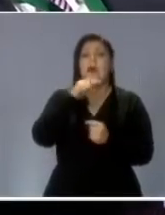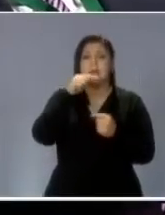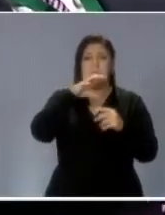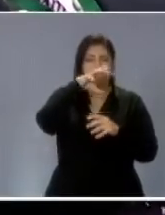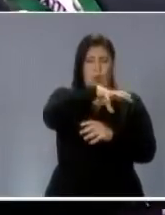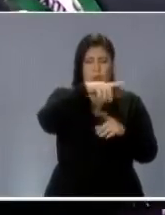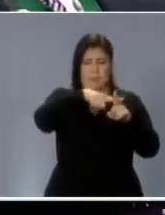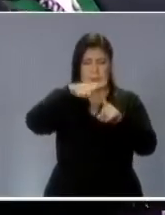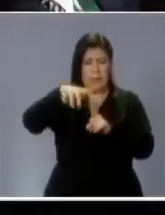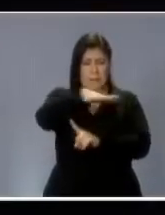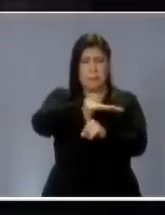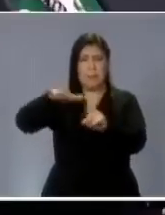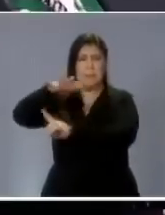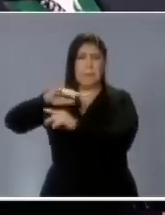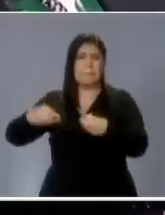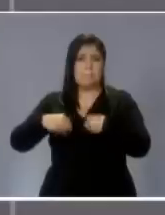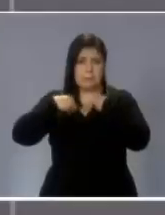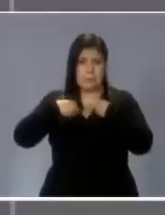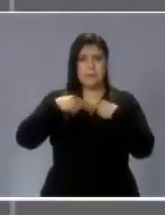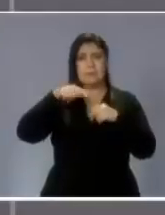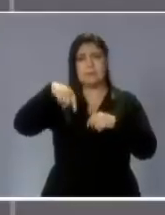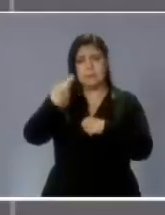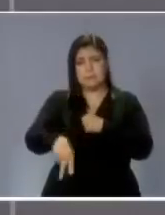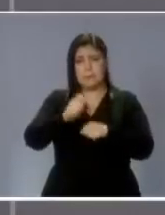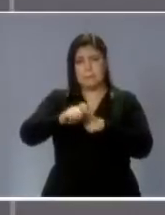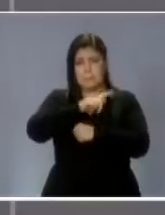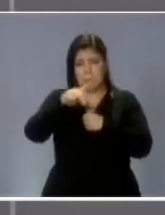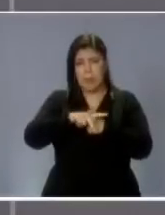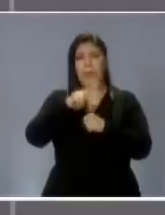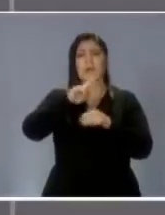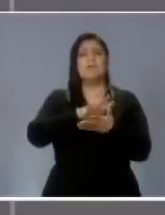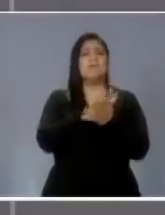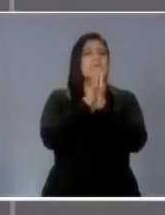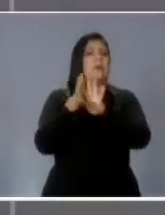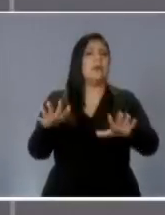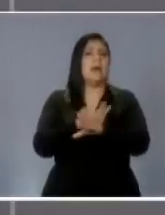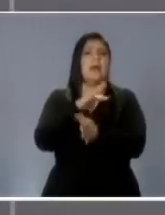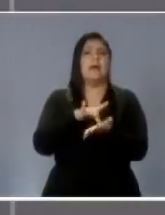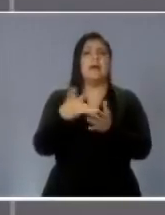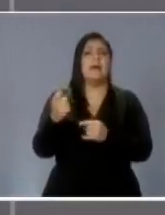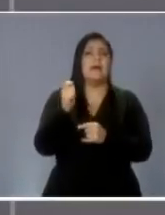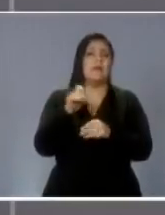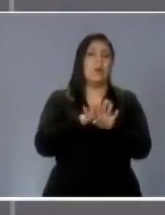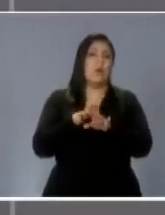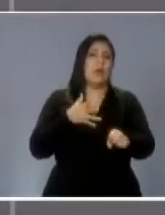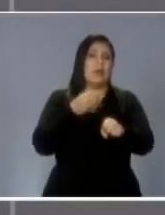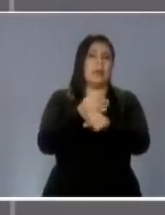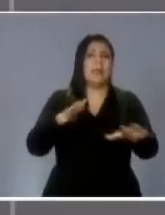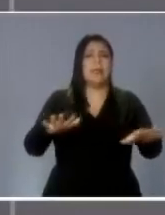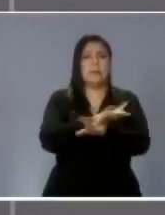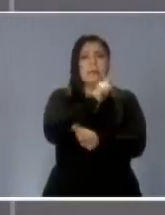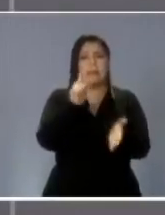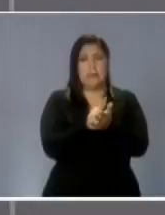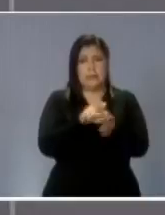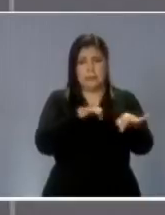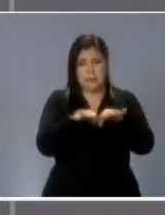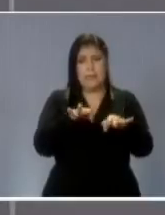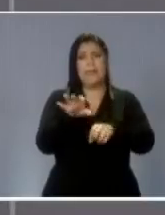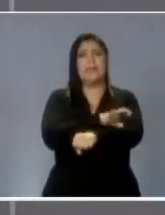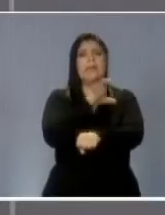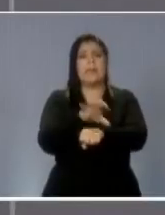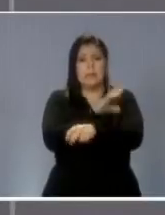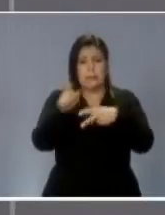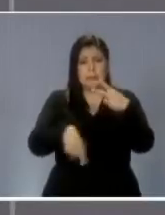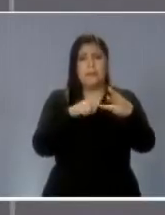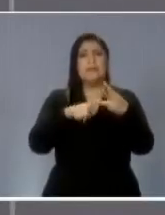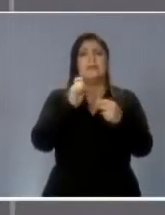nacional se transformaron como resultado de las reformas laboral, energética, de